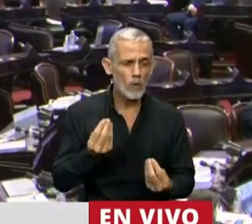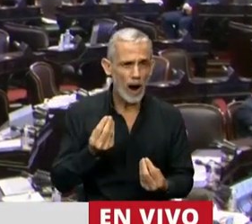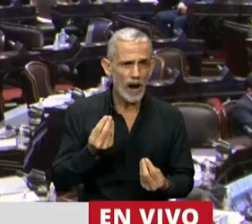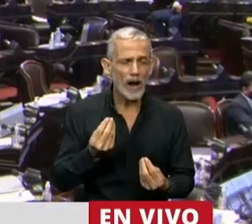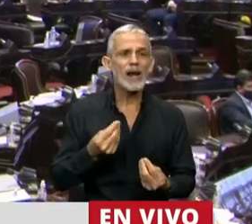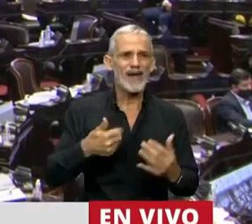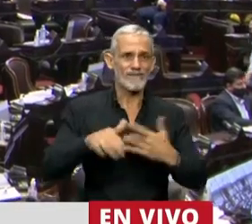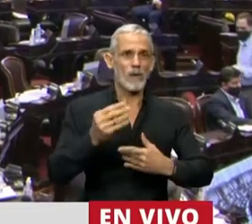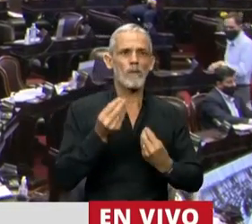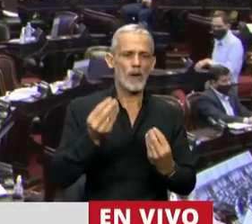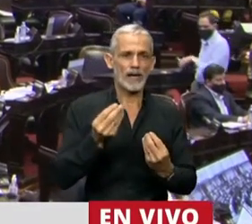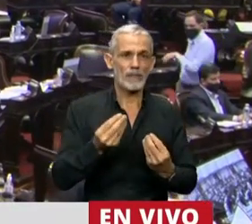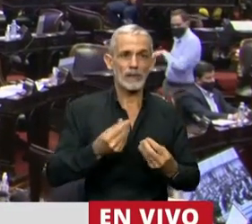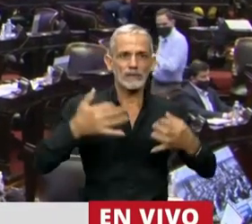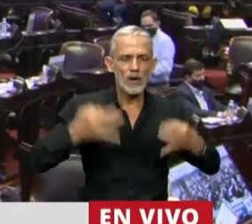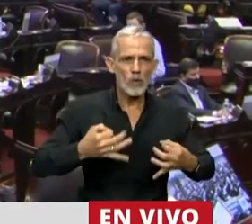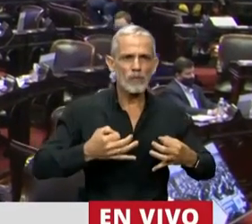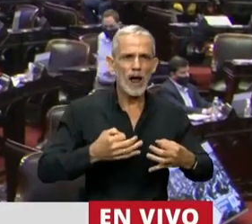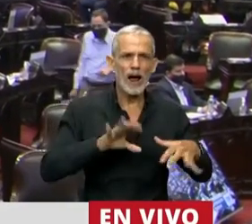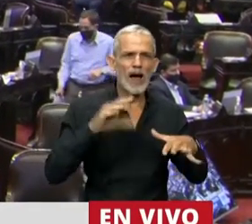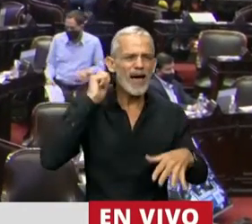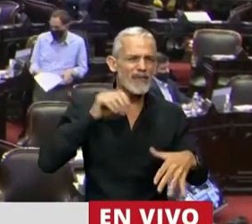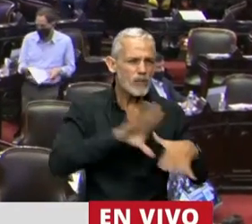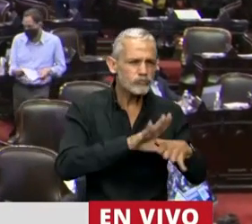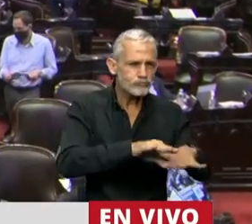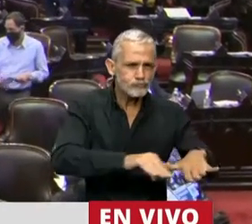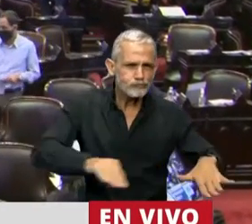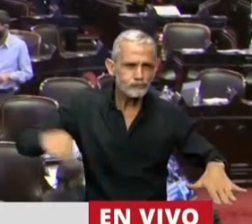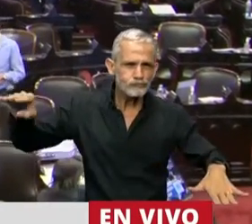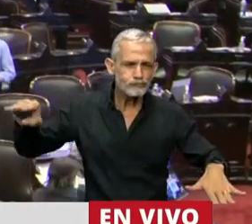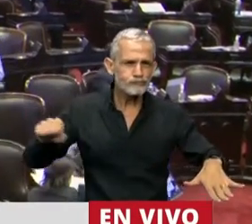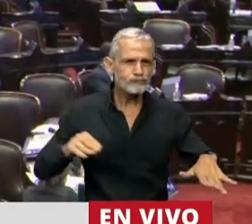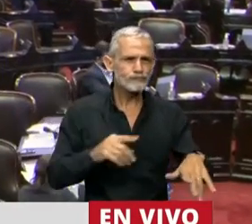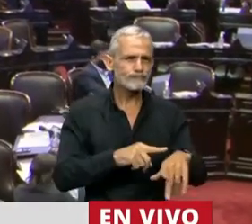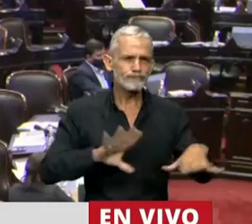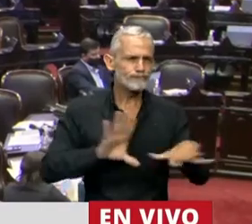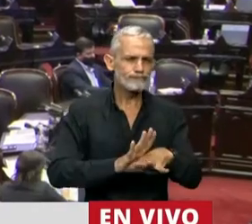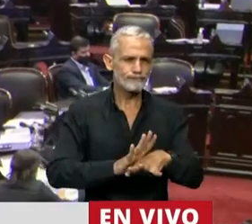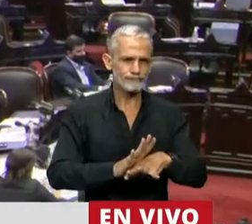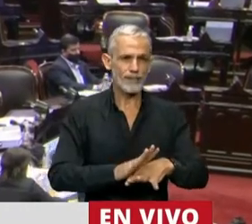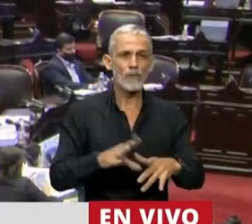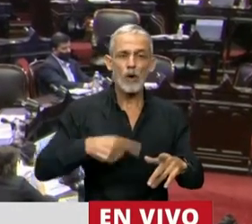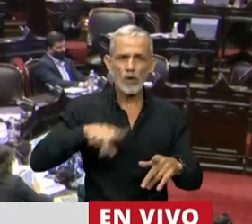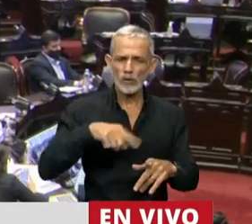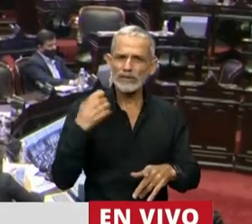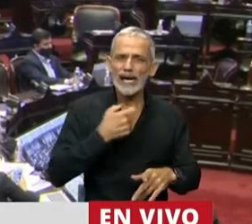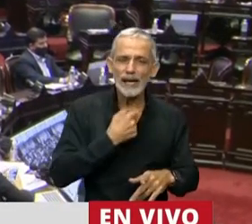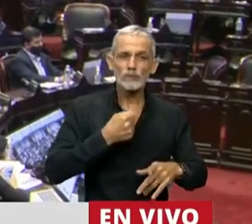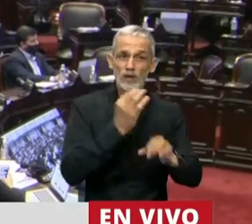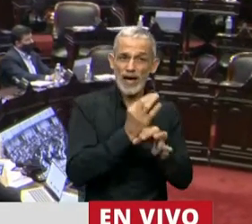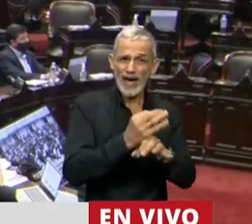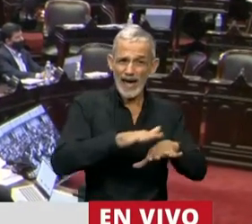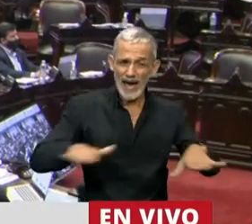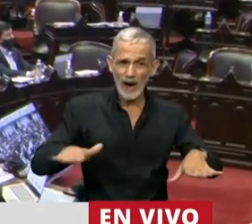vamos porque se cumplen las trayectorias educativas en tiempo y forma. Vamos por una escuela